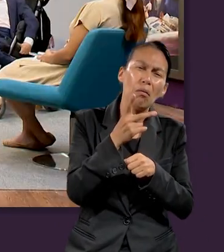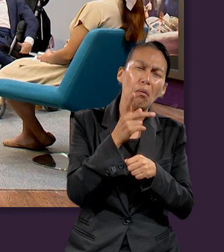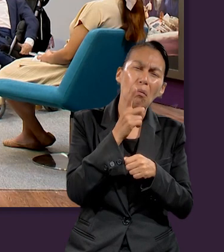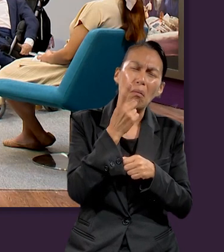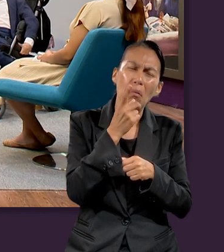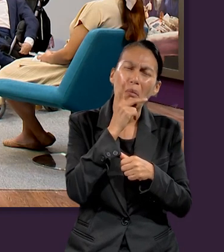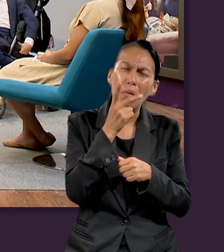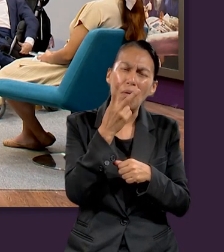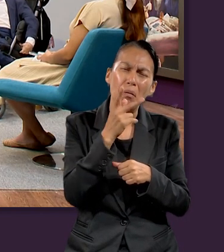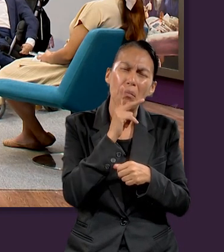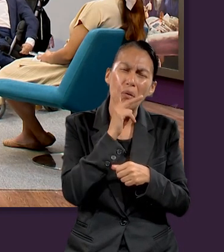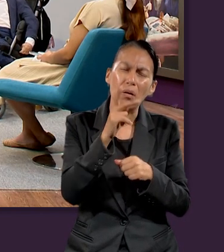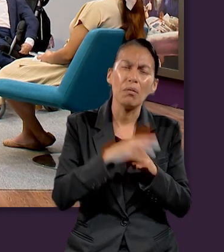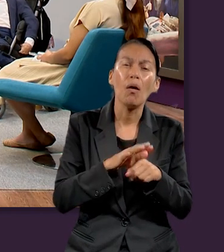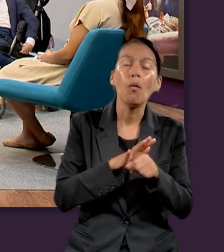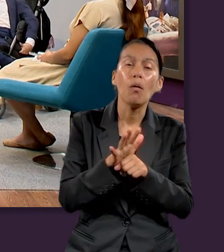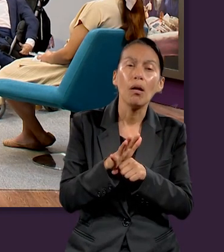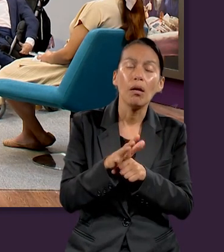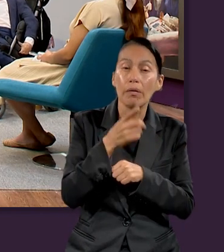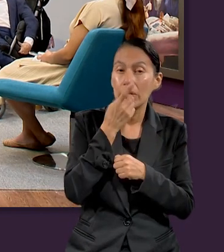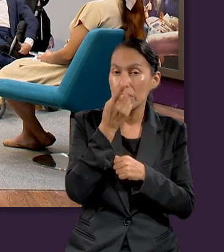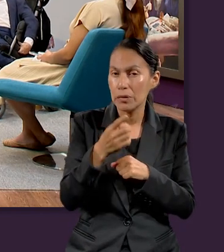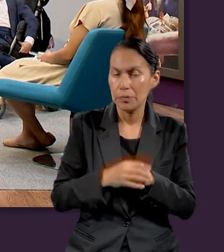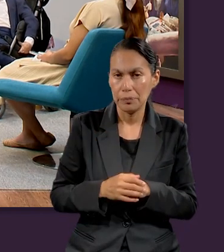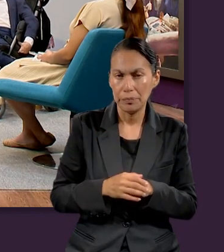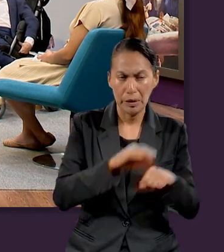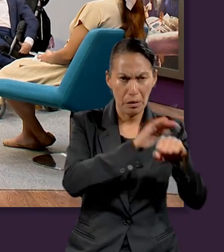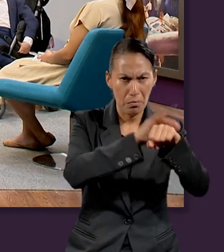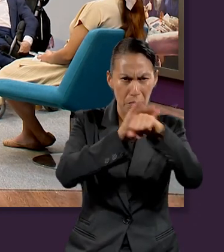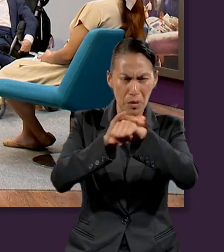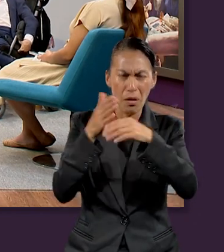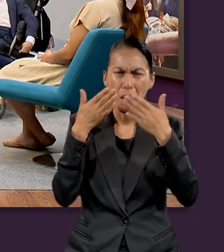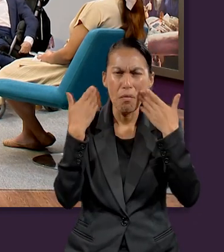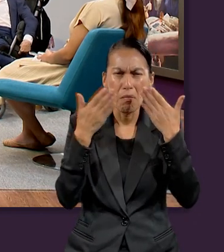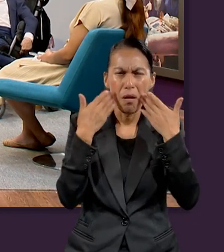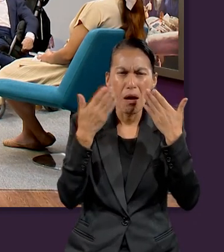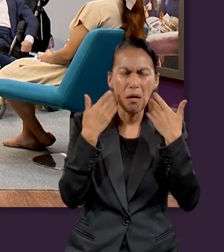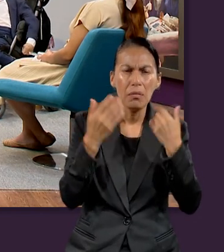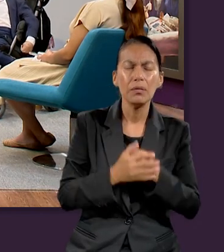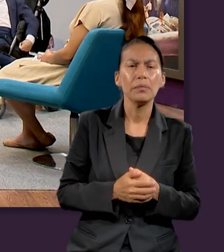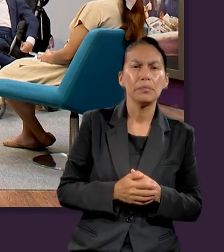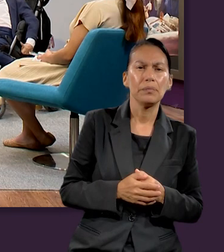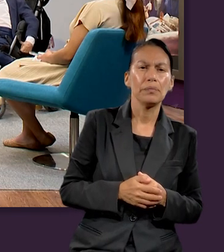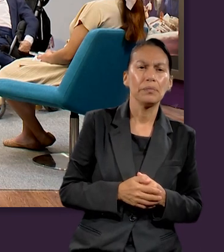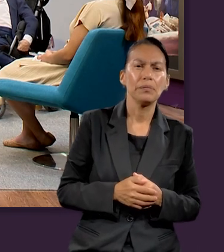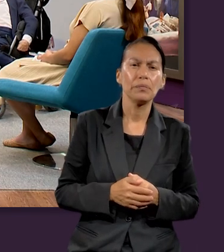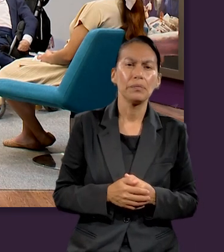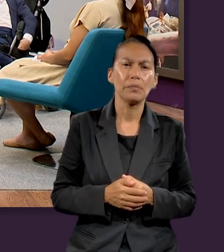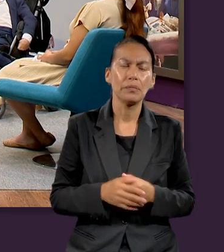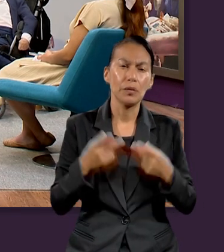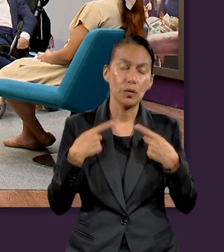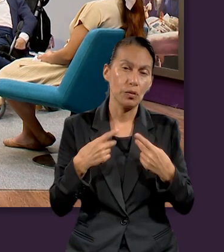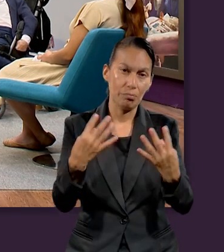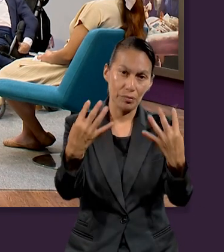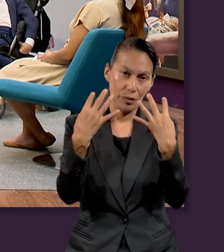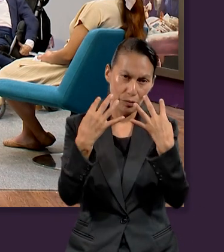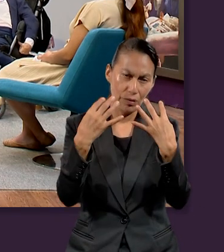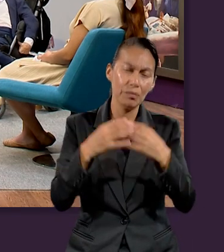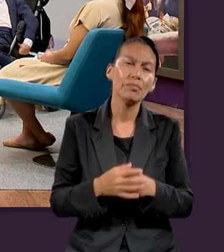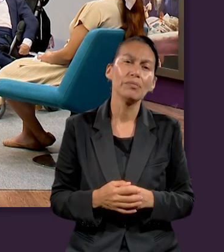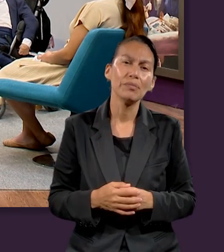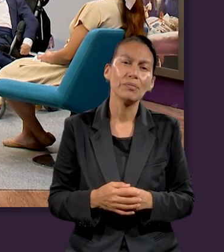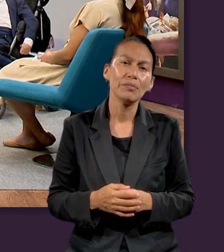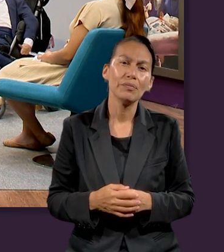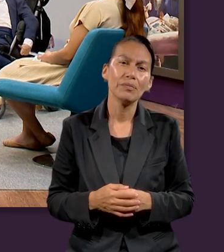dos palabras que ustedes quieran comentar y decirles a nuestros amables televidentes, nuestro auditorio, que